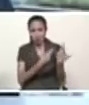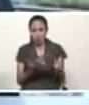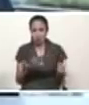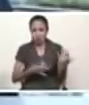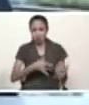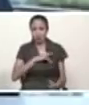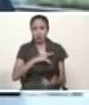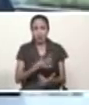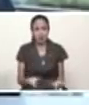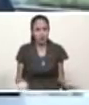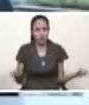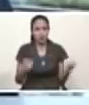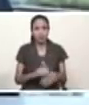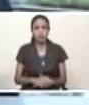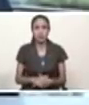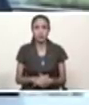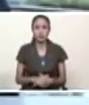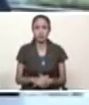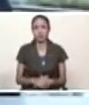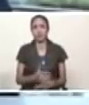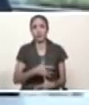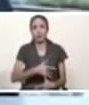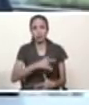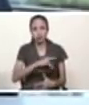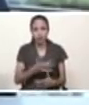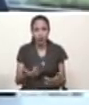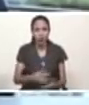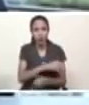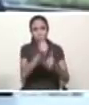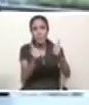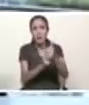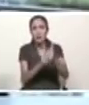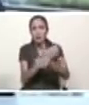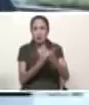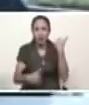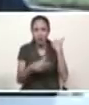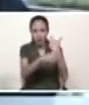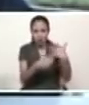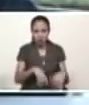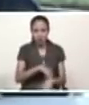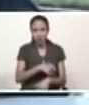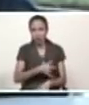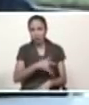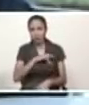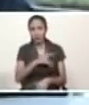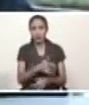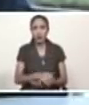apestoso apestas maipen tú y tu discurso y venezuela